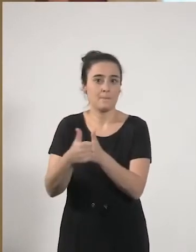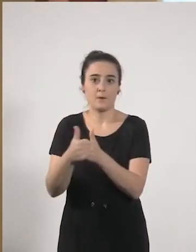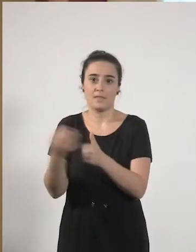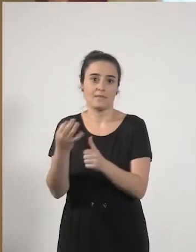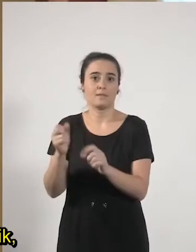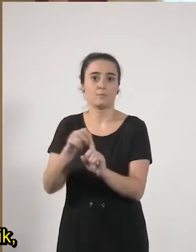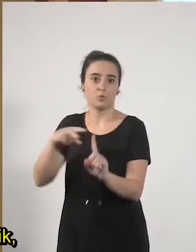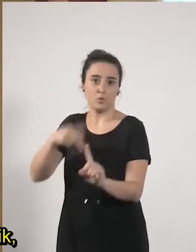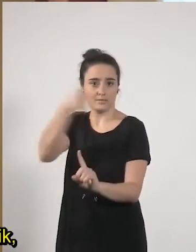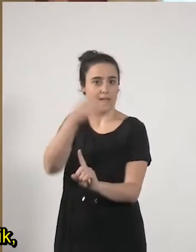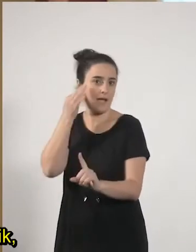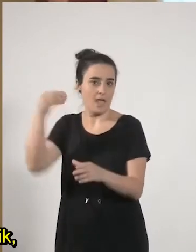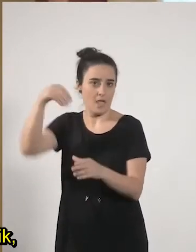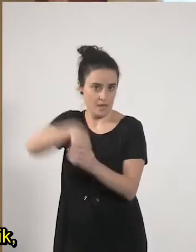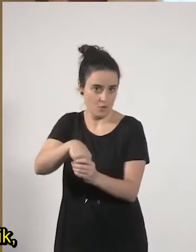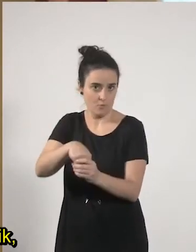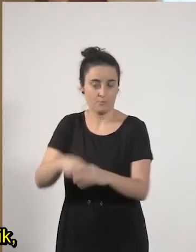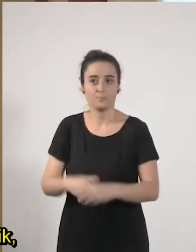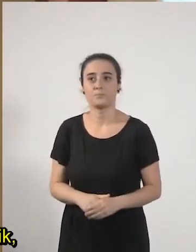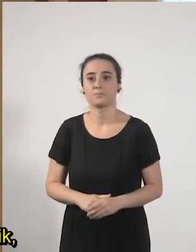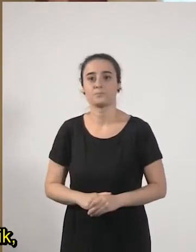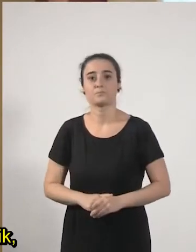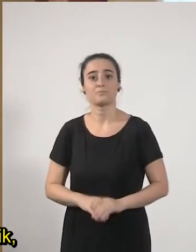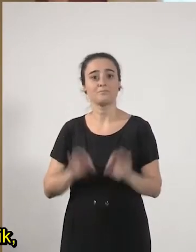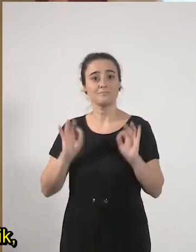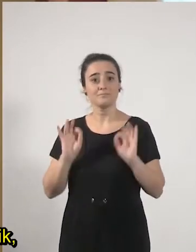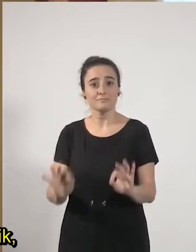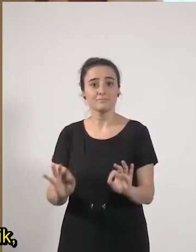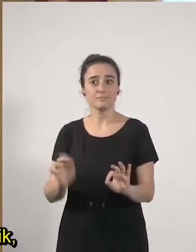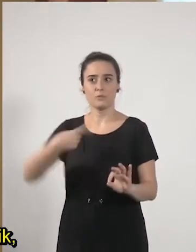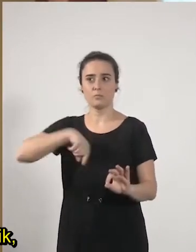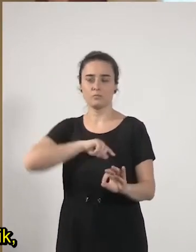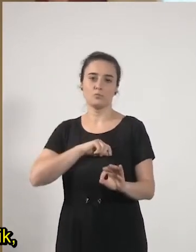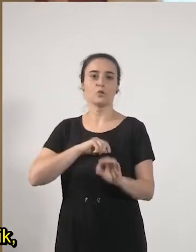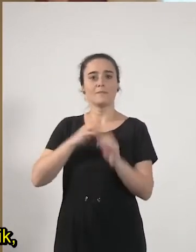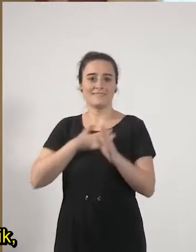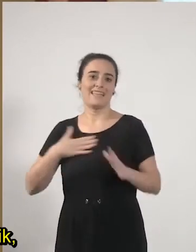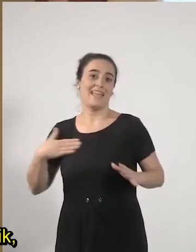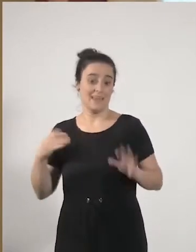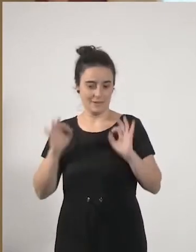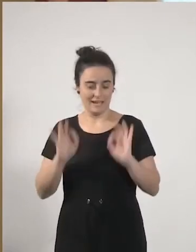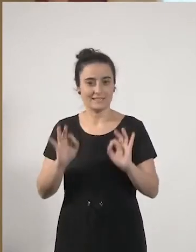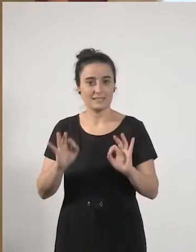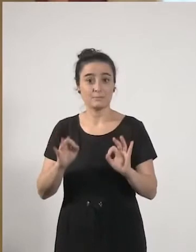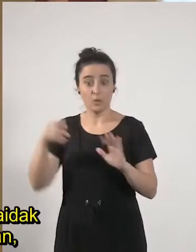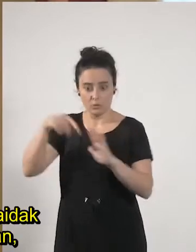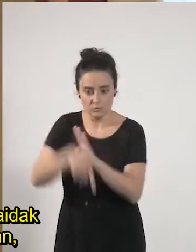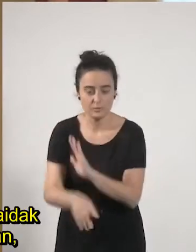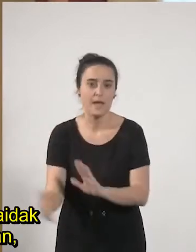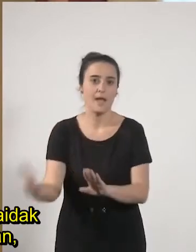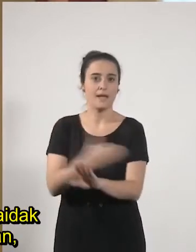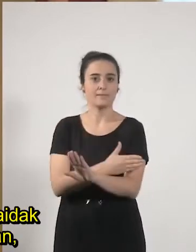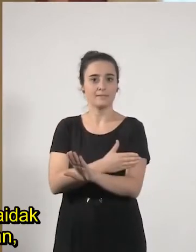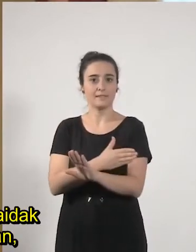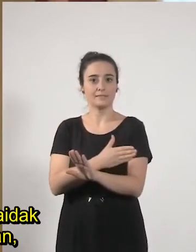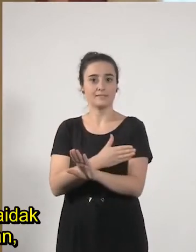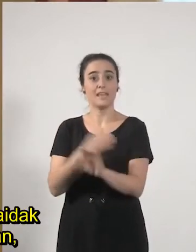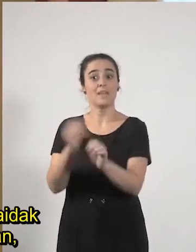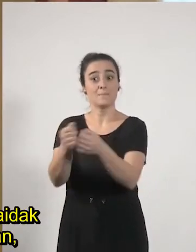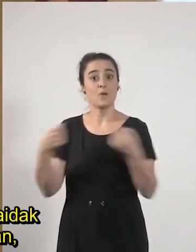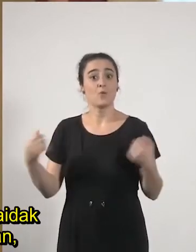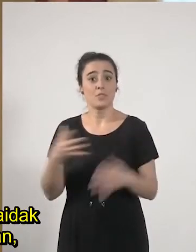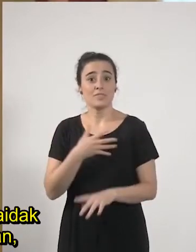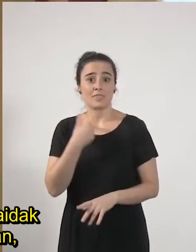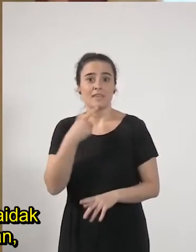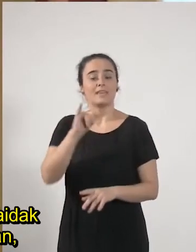txertatu. Hori, abiaguruko asmoa, eta horretan sakontzen asia horretik, emakunderen izenean,